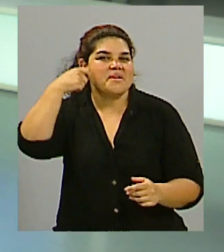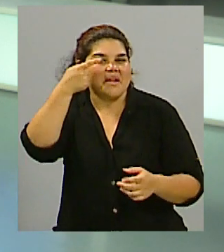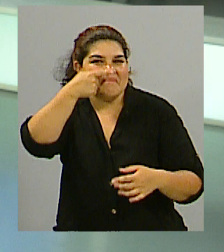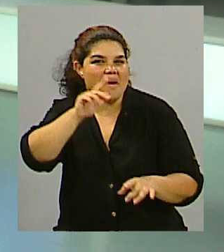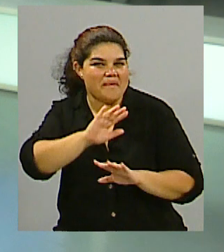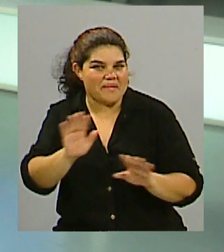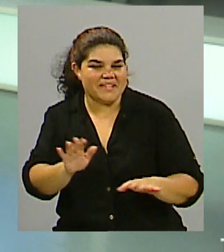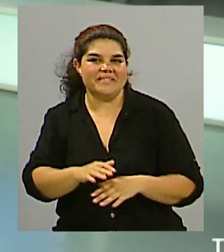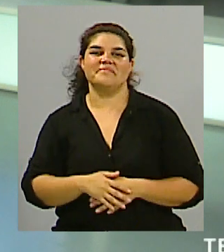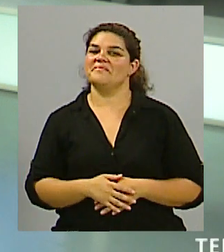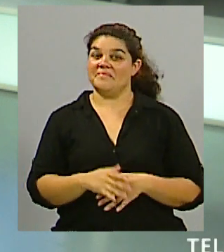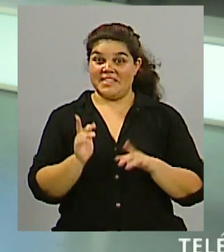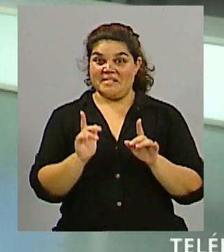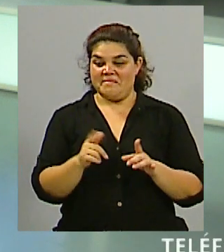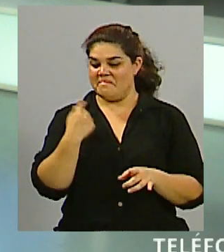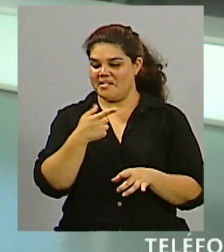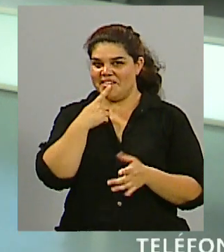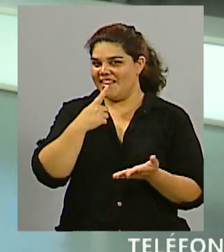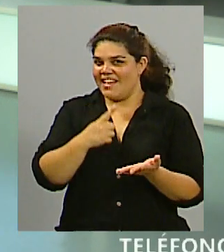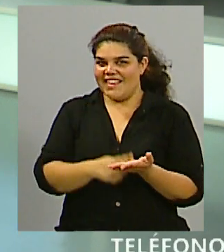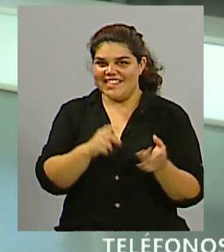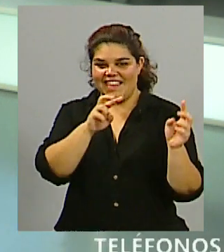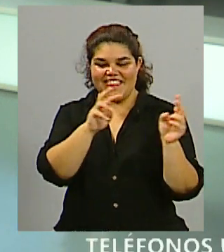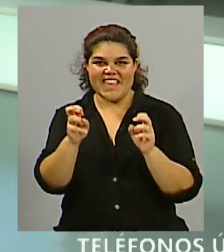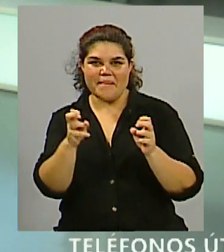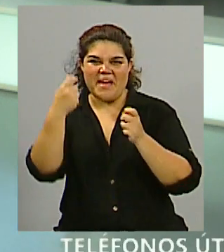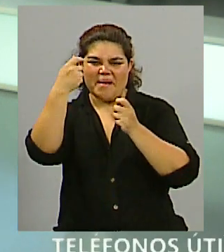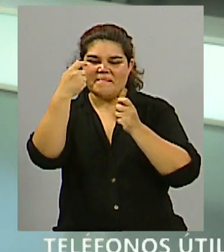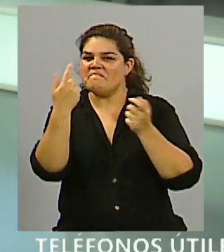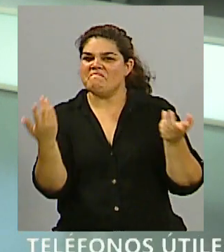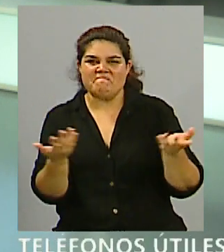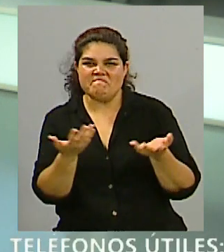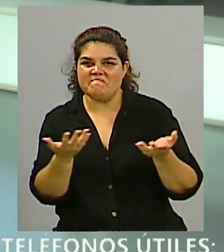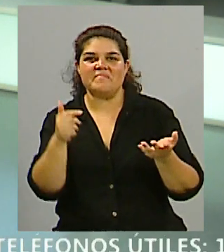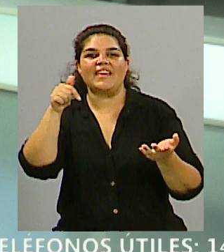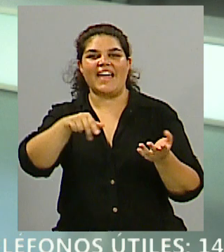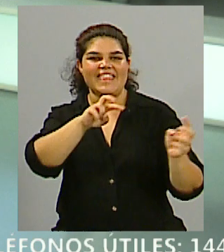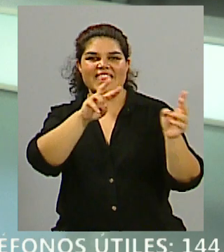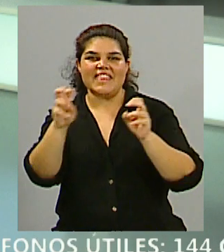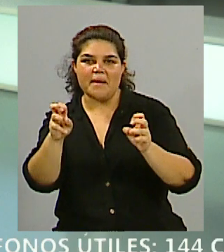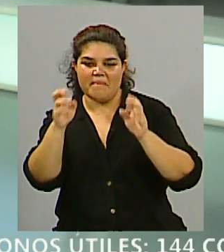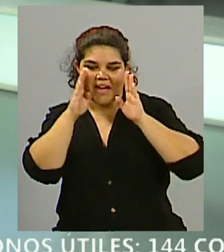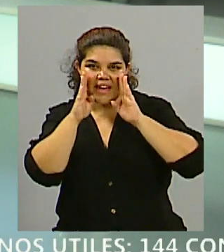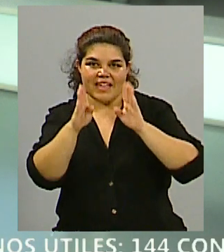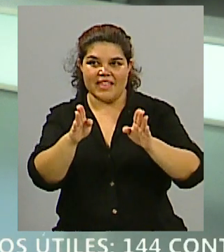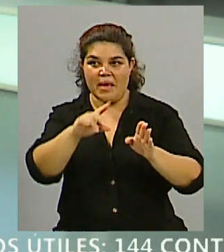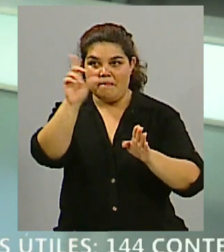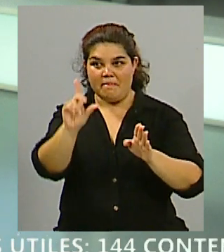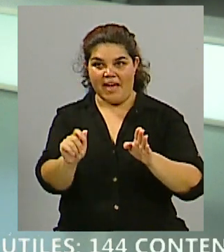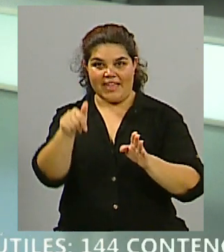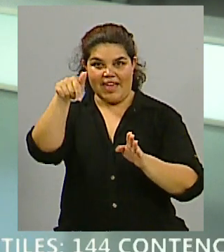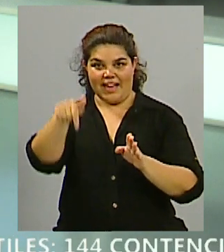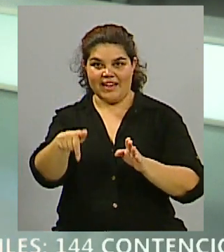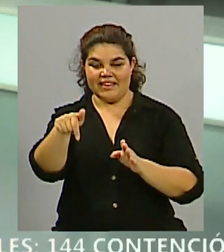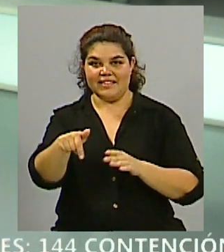Decidimos hablar un poco de ciertos temas y sobre todo de lo que está pasando en algunos sectores de nuestro país. Vamos a hablar de